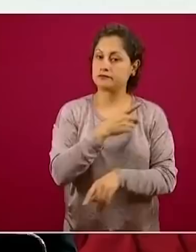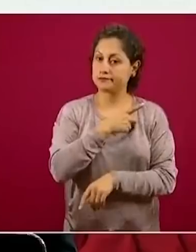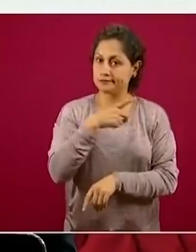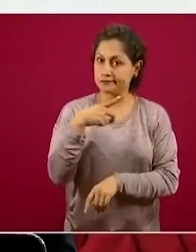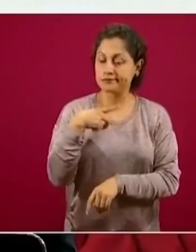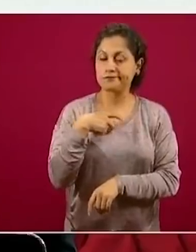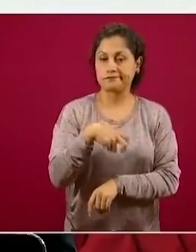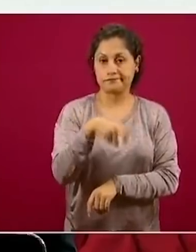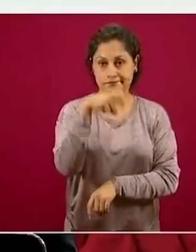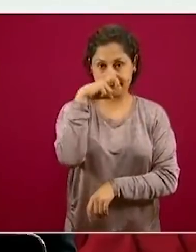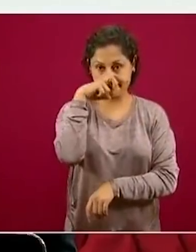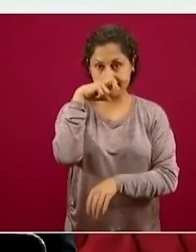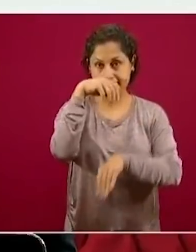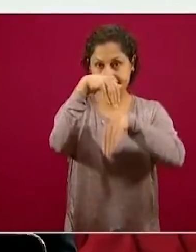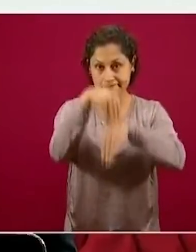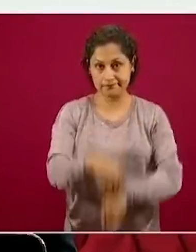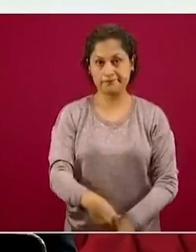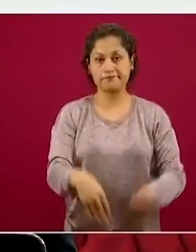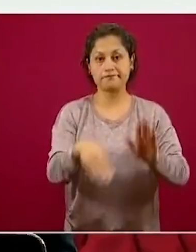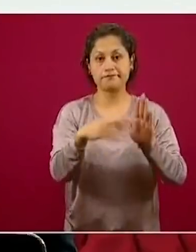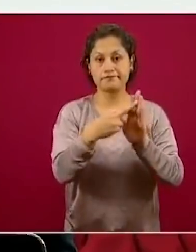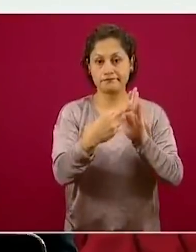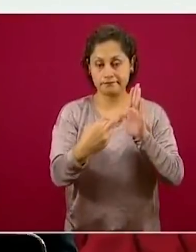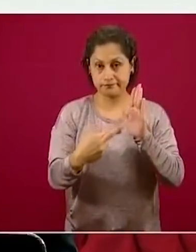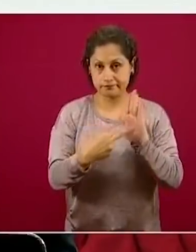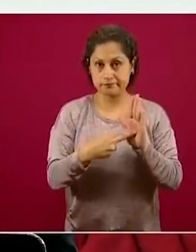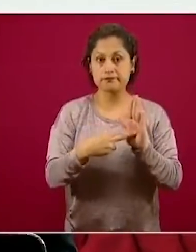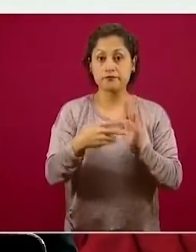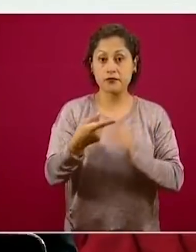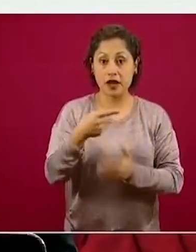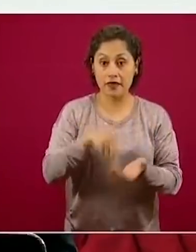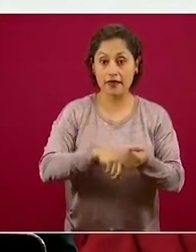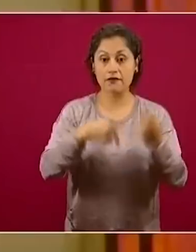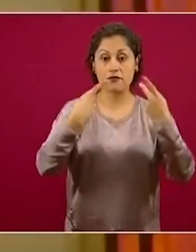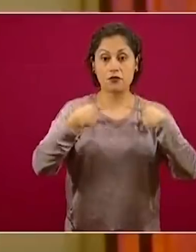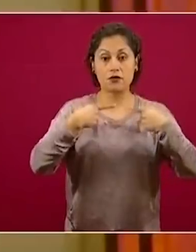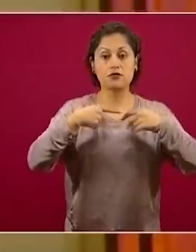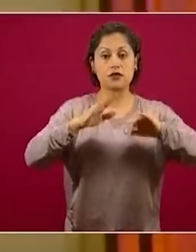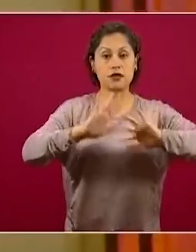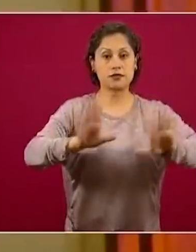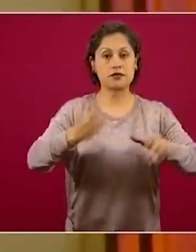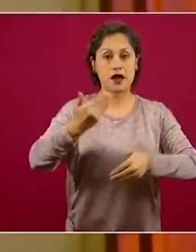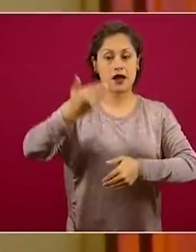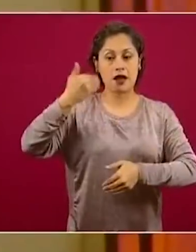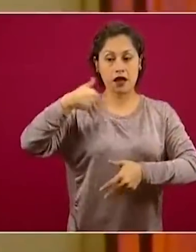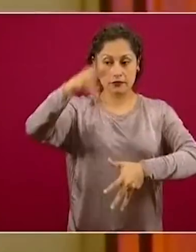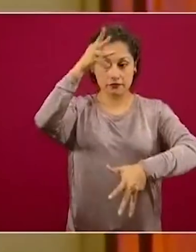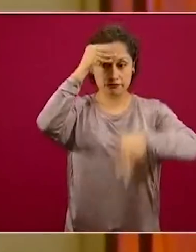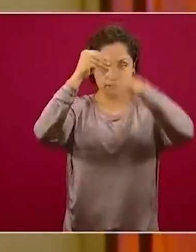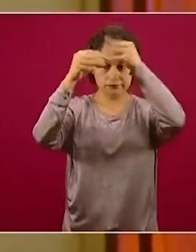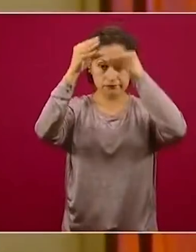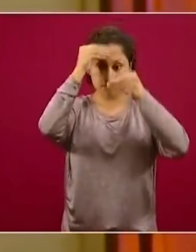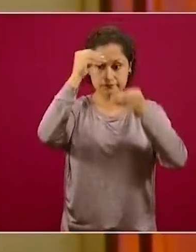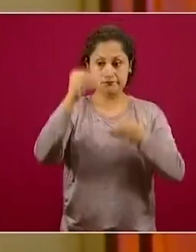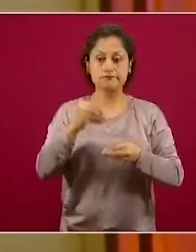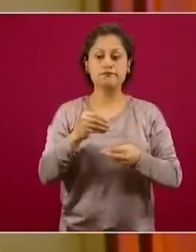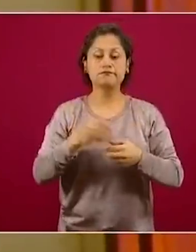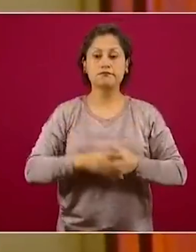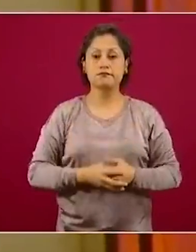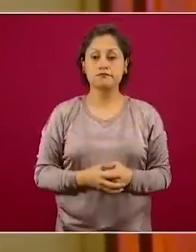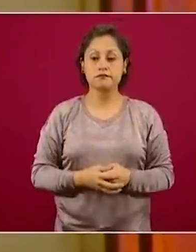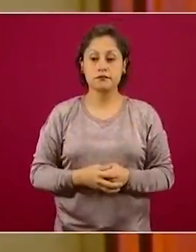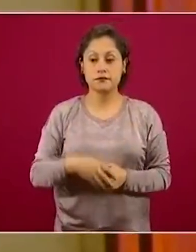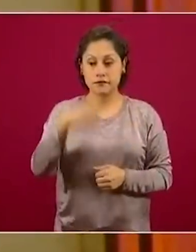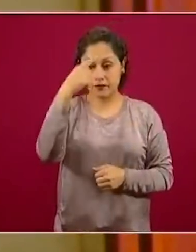seguridad. El personal de guarderías ya ha sido capacitado y expresamente para garantizar